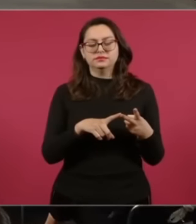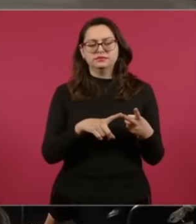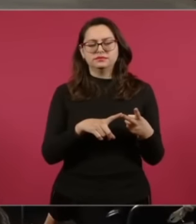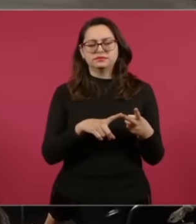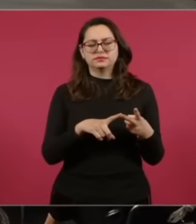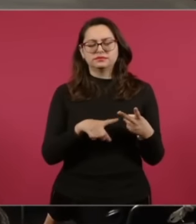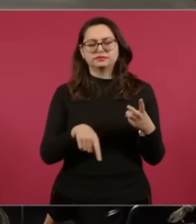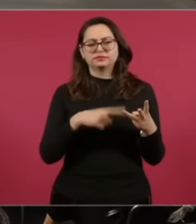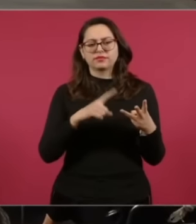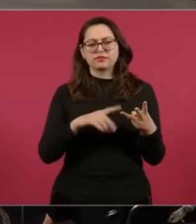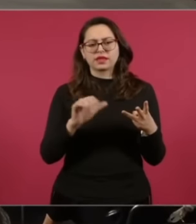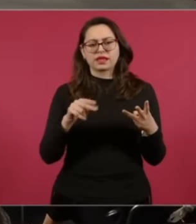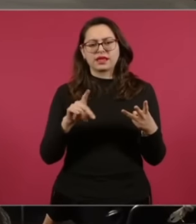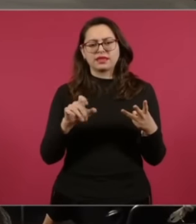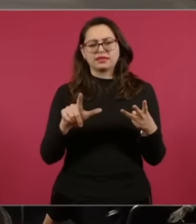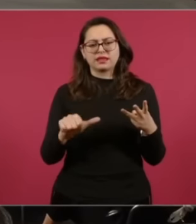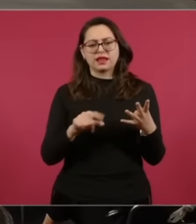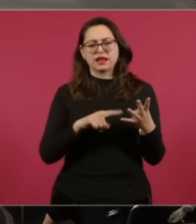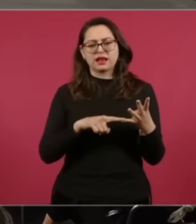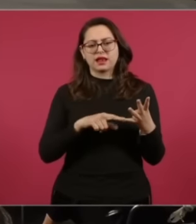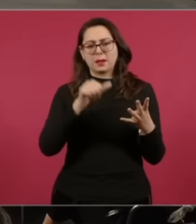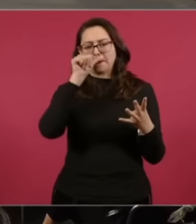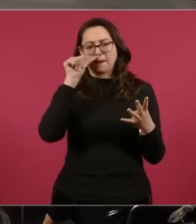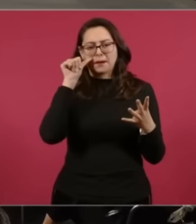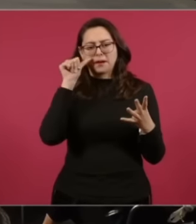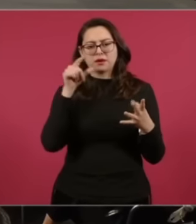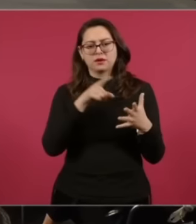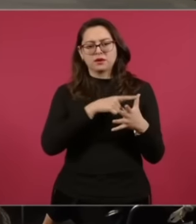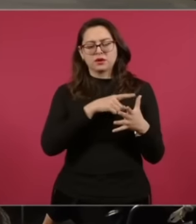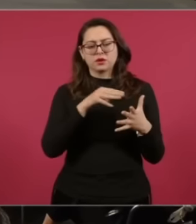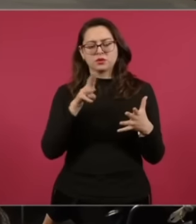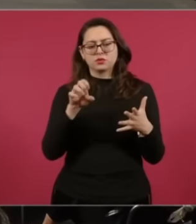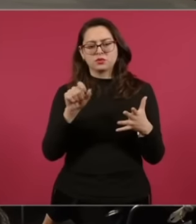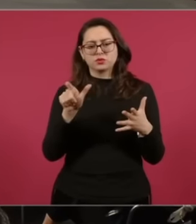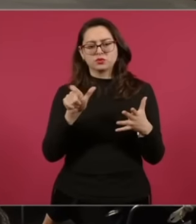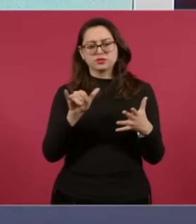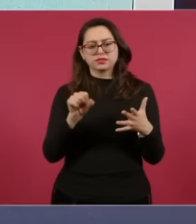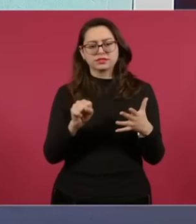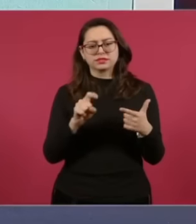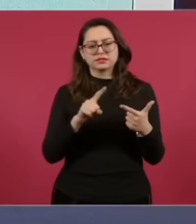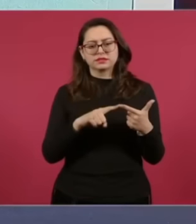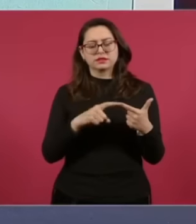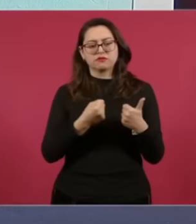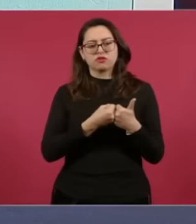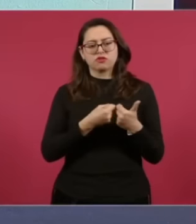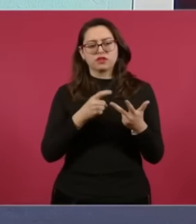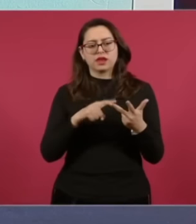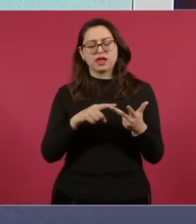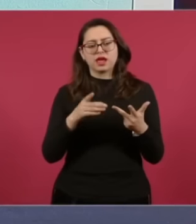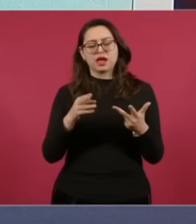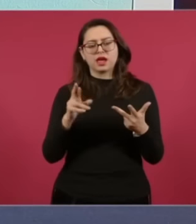Candela Juárez Musquiz Frontera Rosita